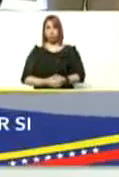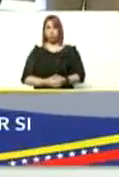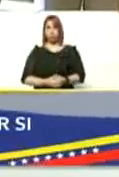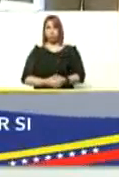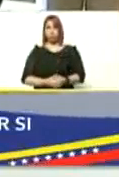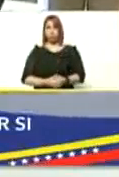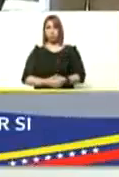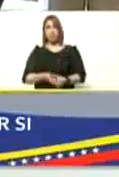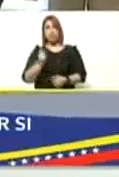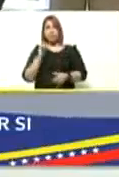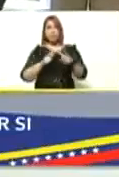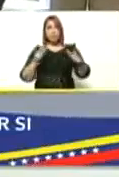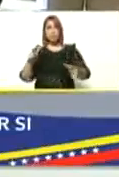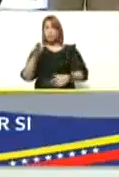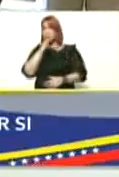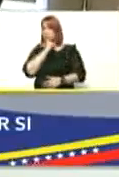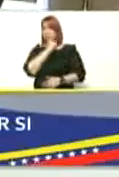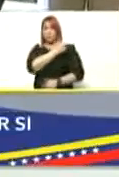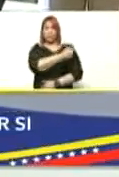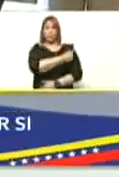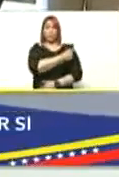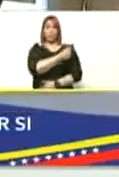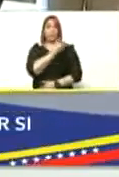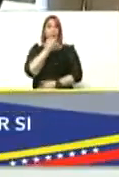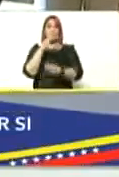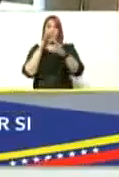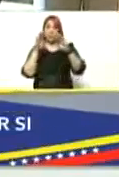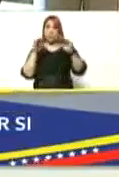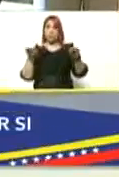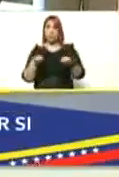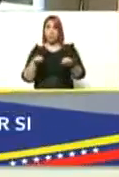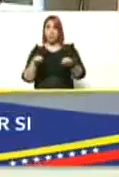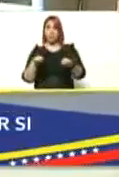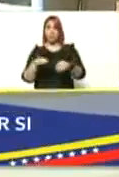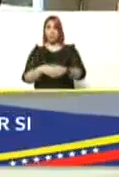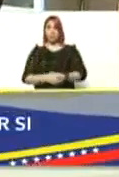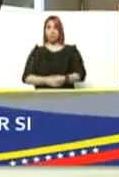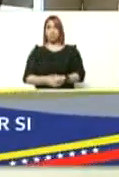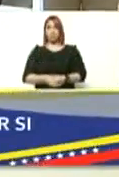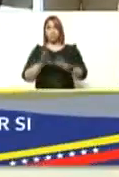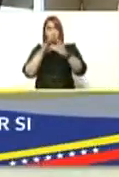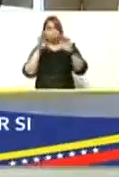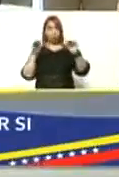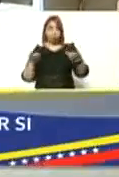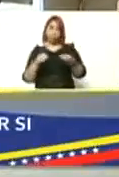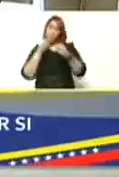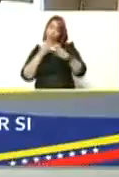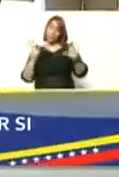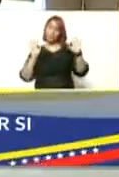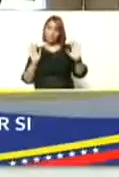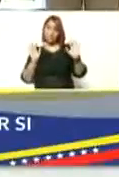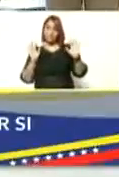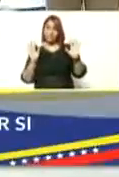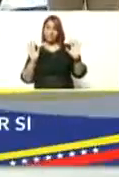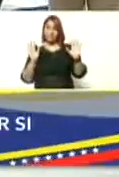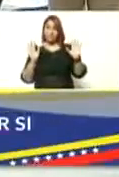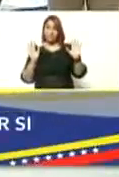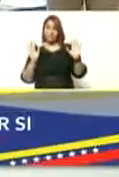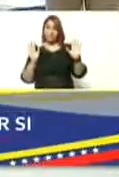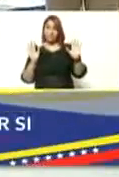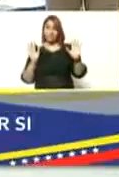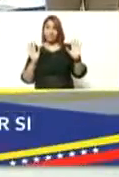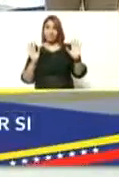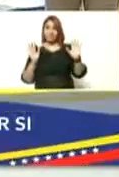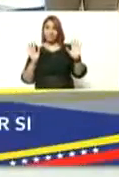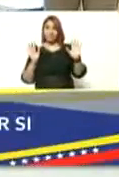hay gente que no se la colocó porque estaba en diciembre y en diciembre bueno se meten